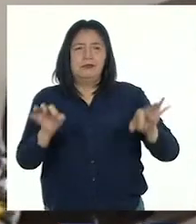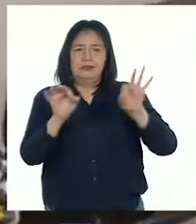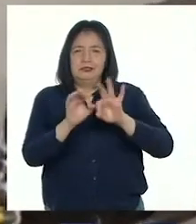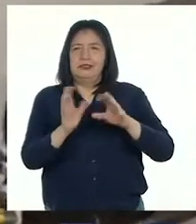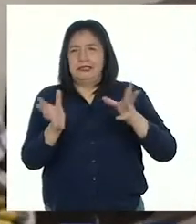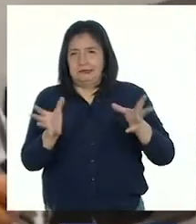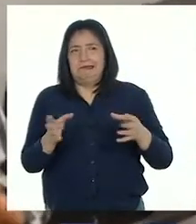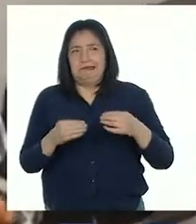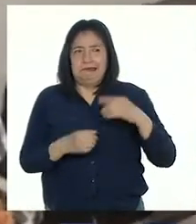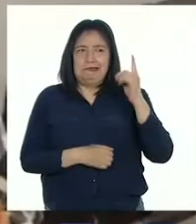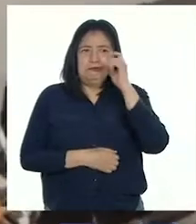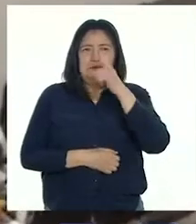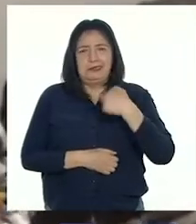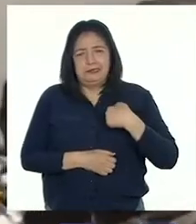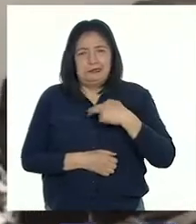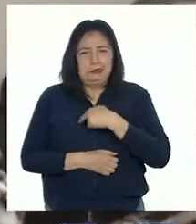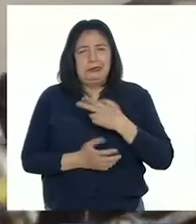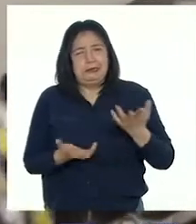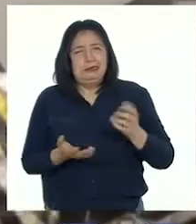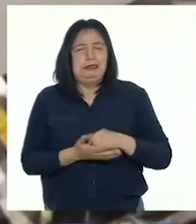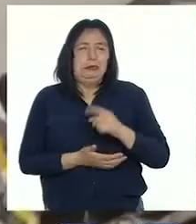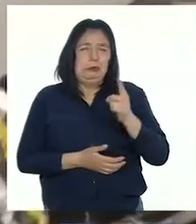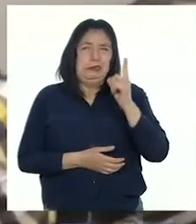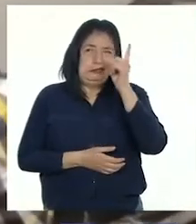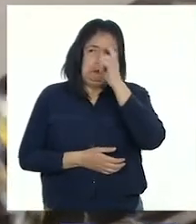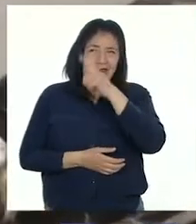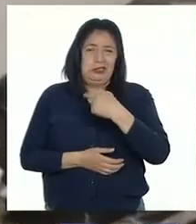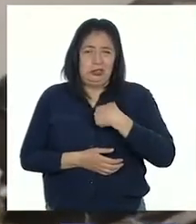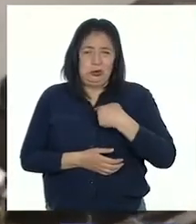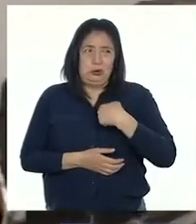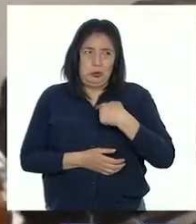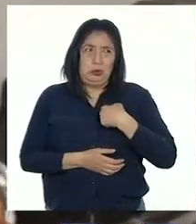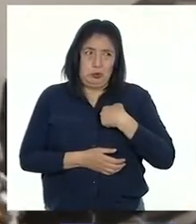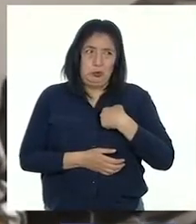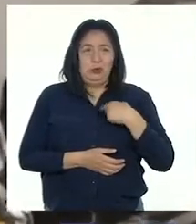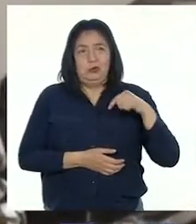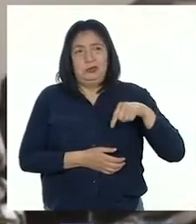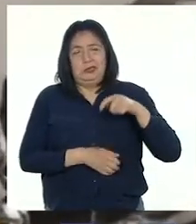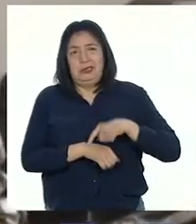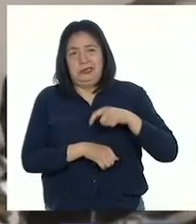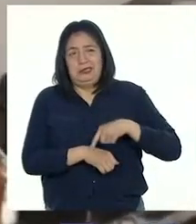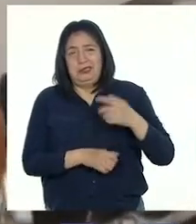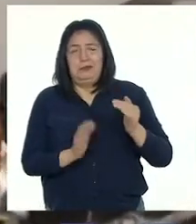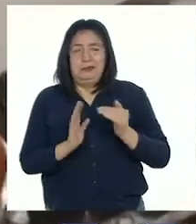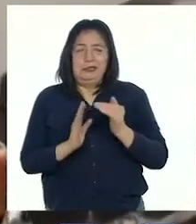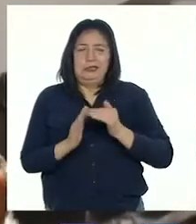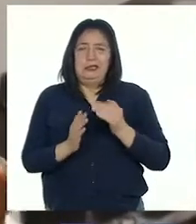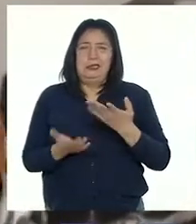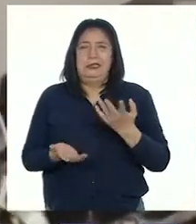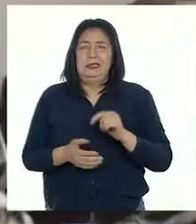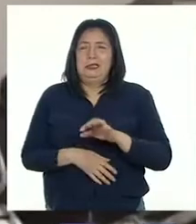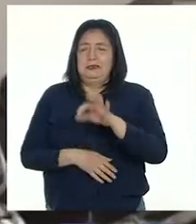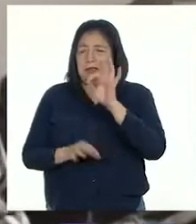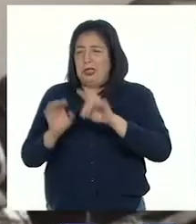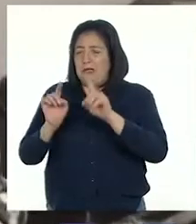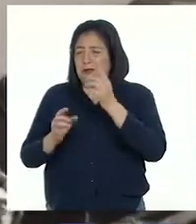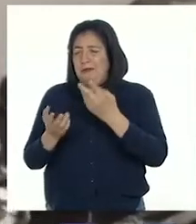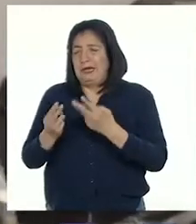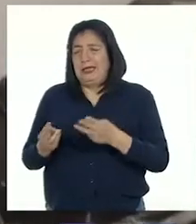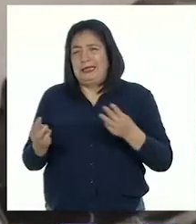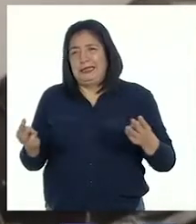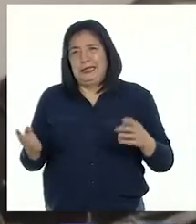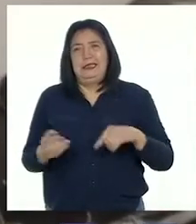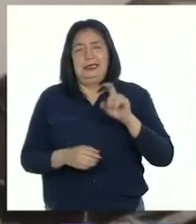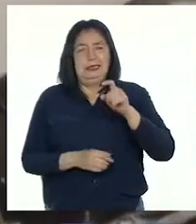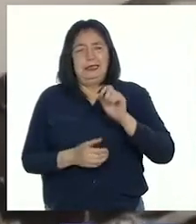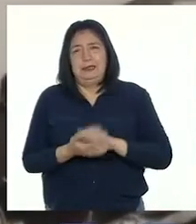es reconocer nuestras dificultades. Una de las dificultades que he tenido durante este tiempo en casa fue la de encontrar algunos materiales que